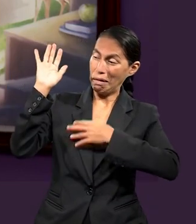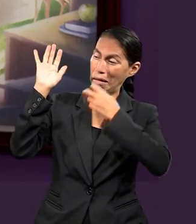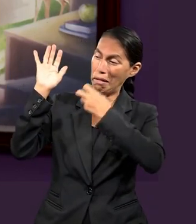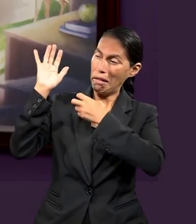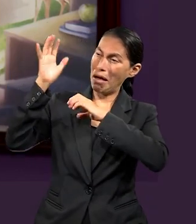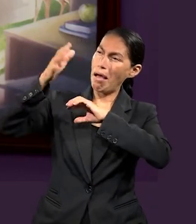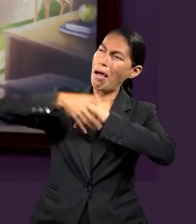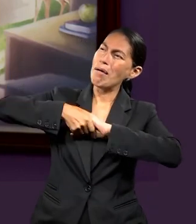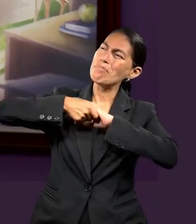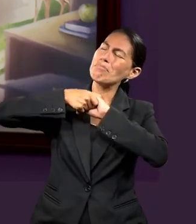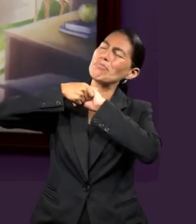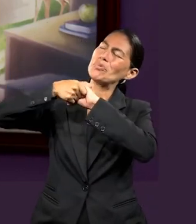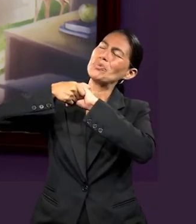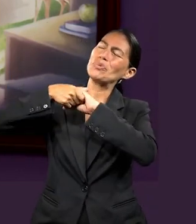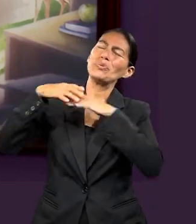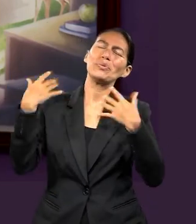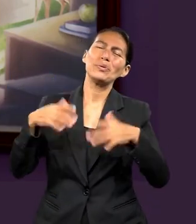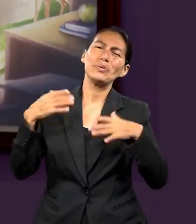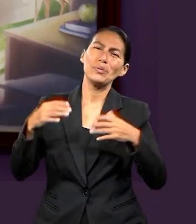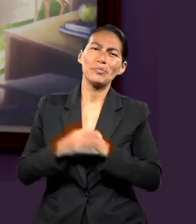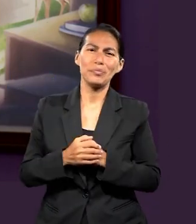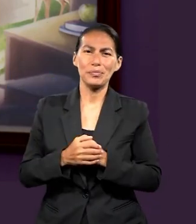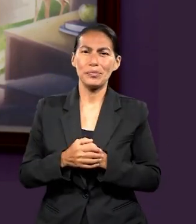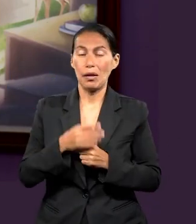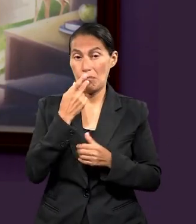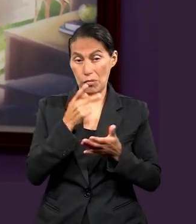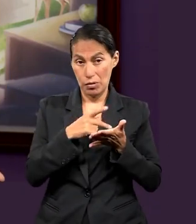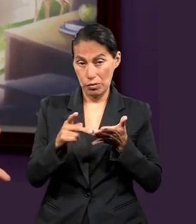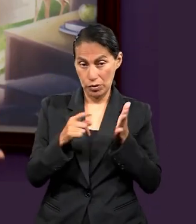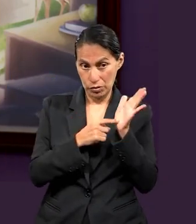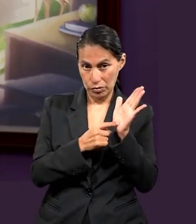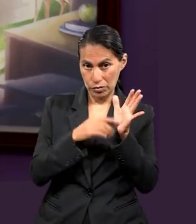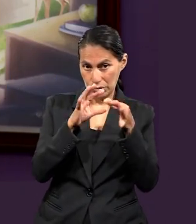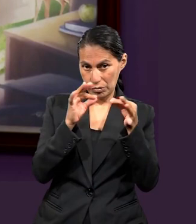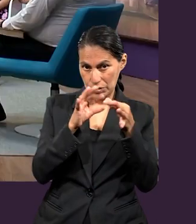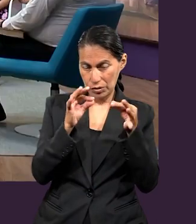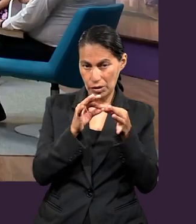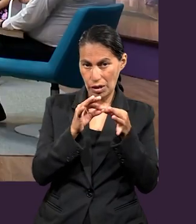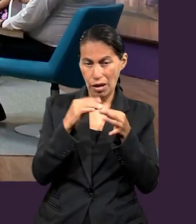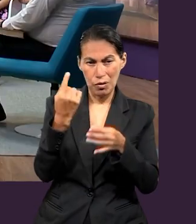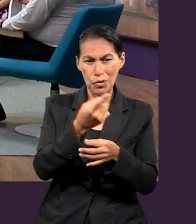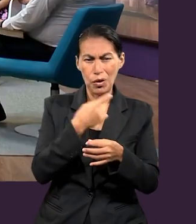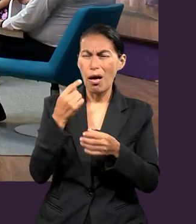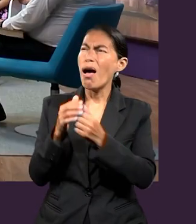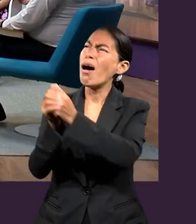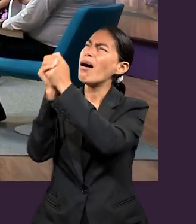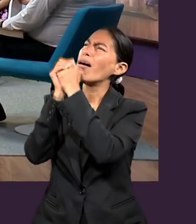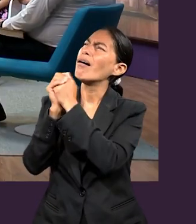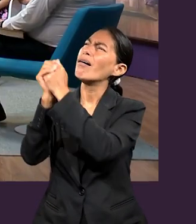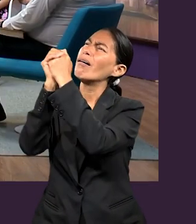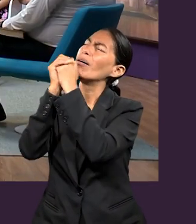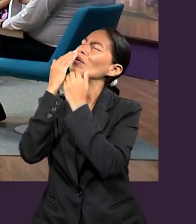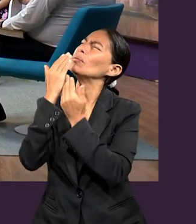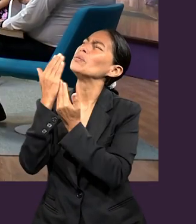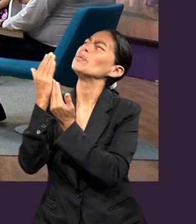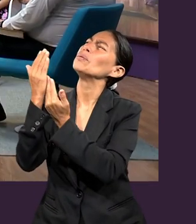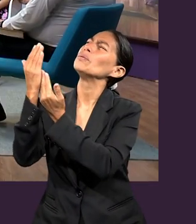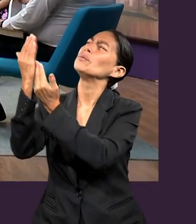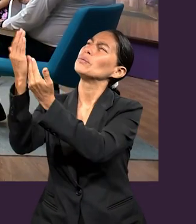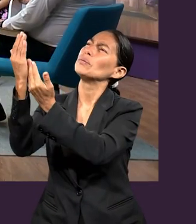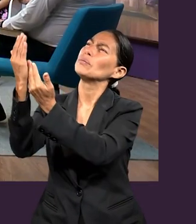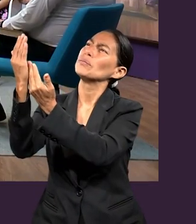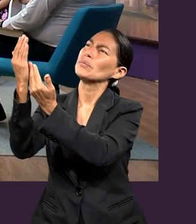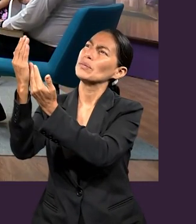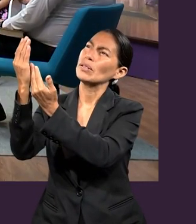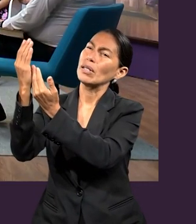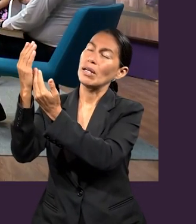Dios nos ha prometido y entender todo este proceso que Pablo describe en Efesios por medio de la adoración y la alabanza,